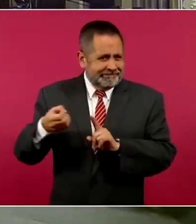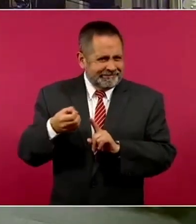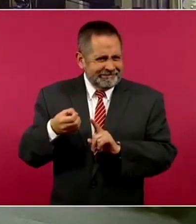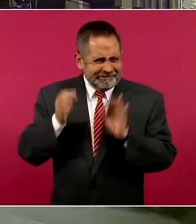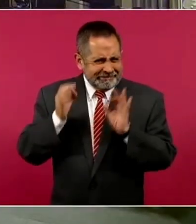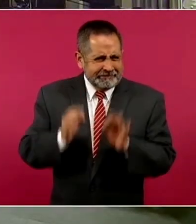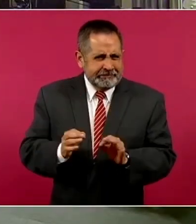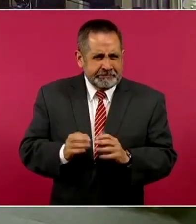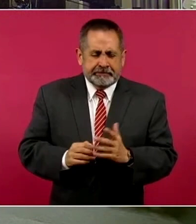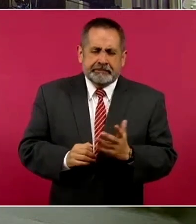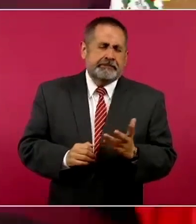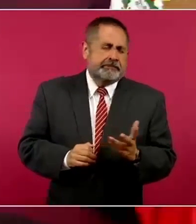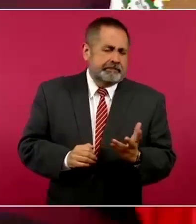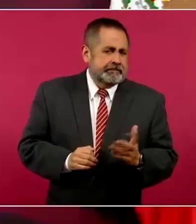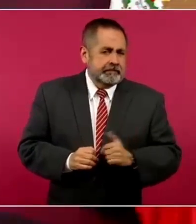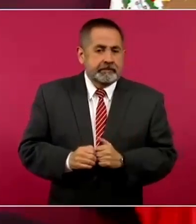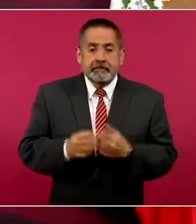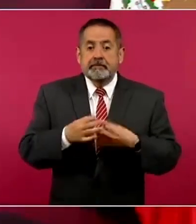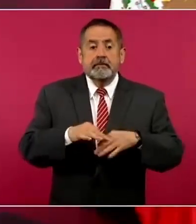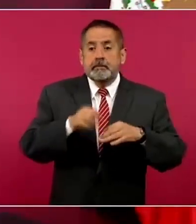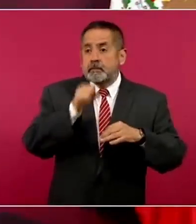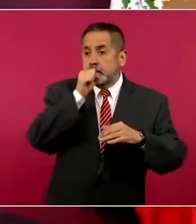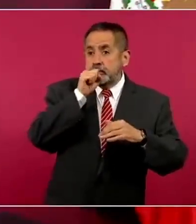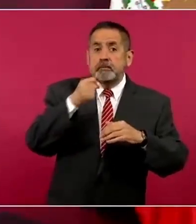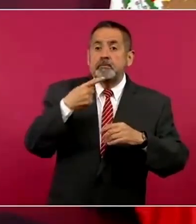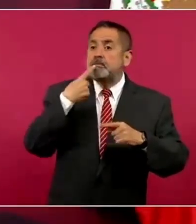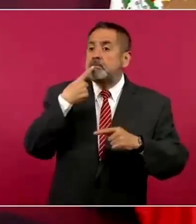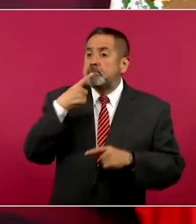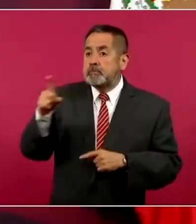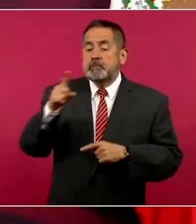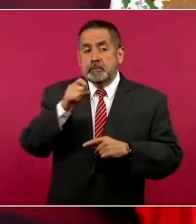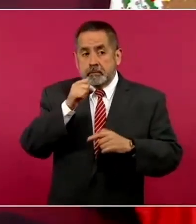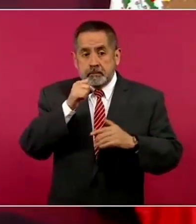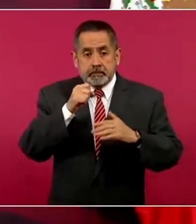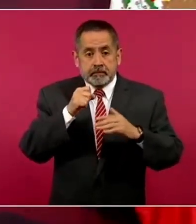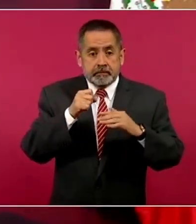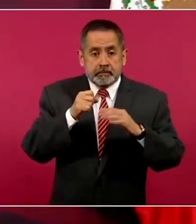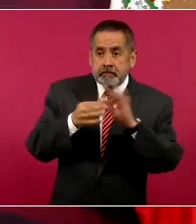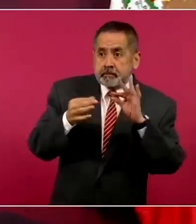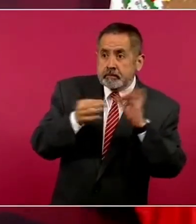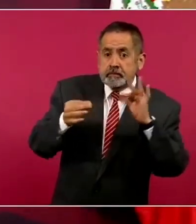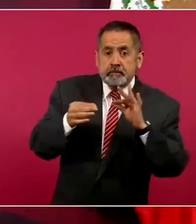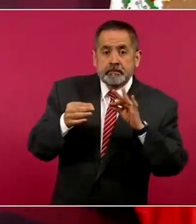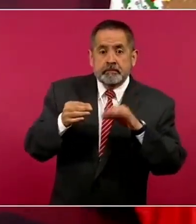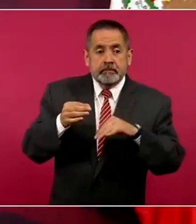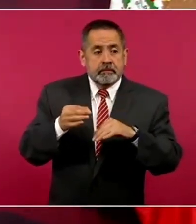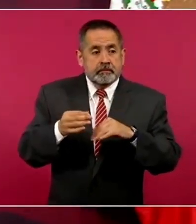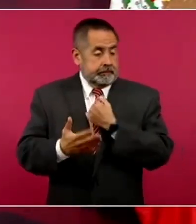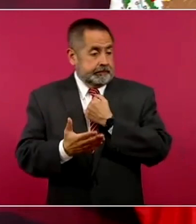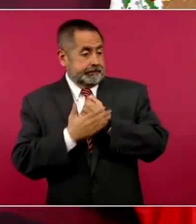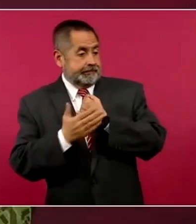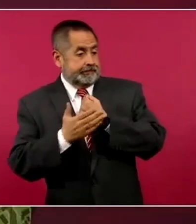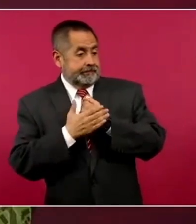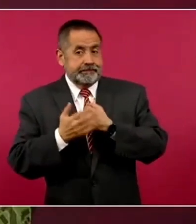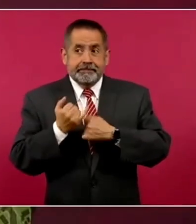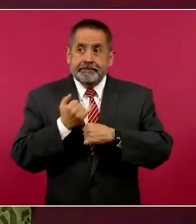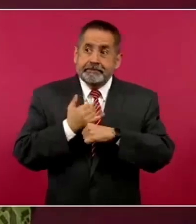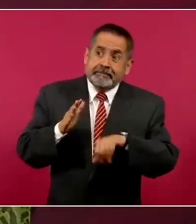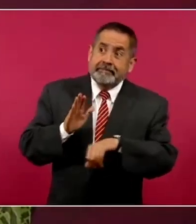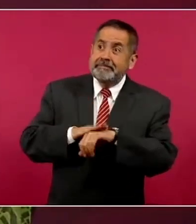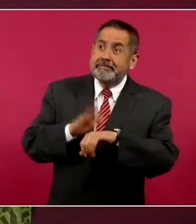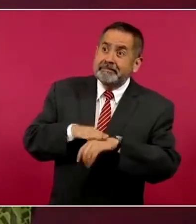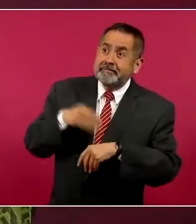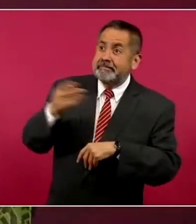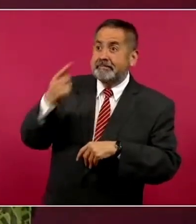la denuncia ciudadana, la información que puedan hacer llegar a las instancias de